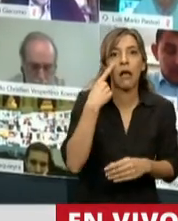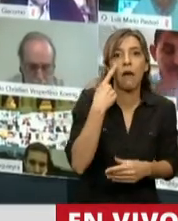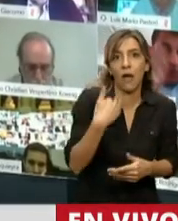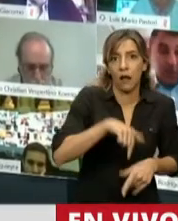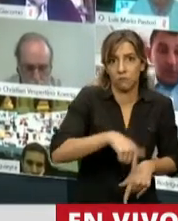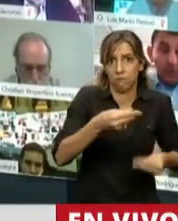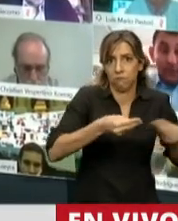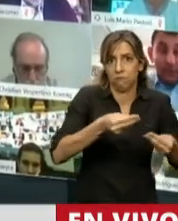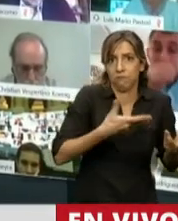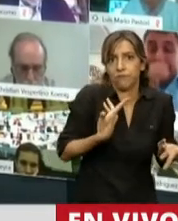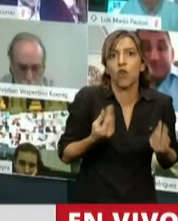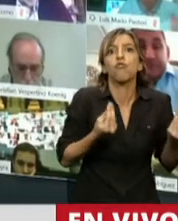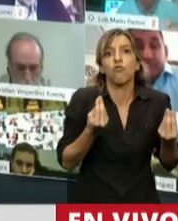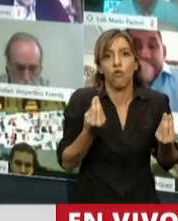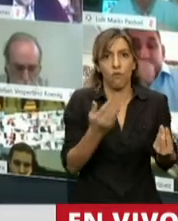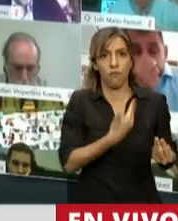Nación.